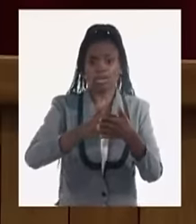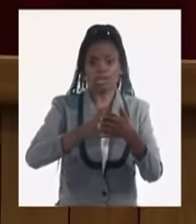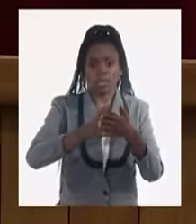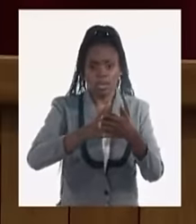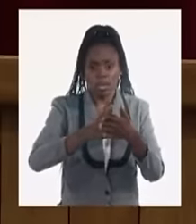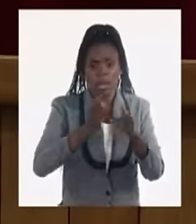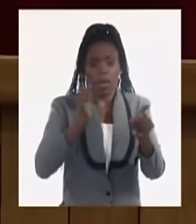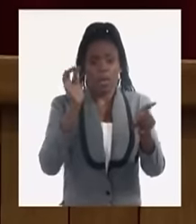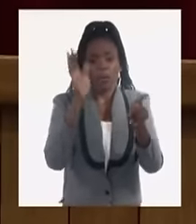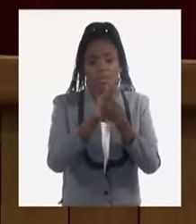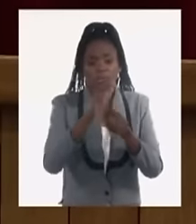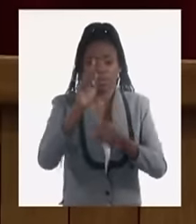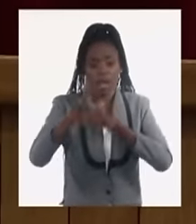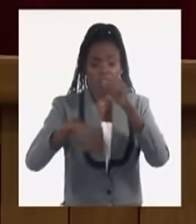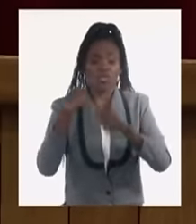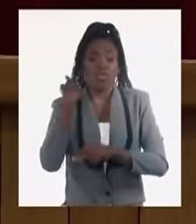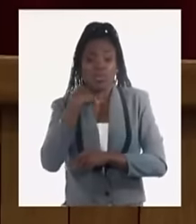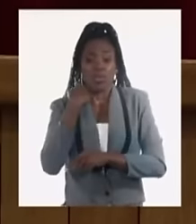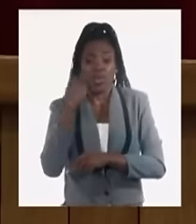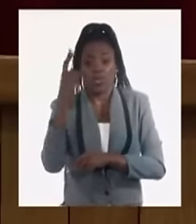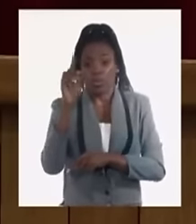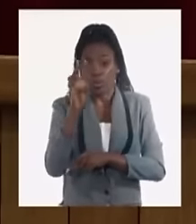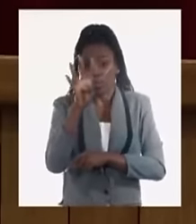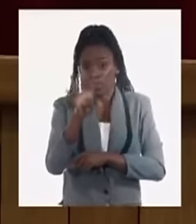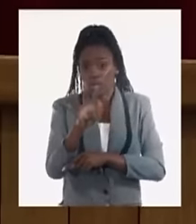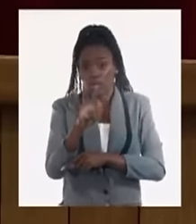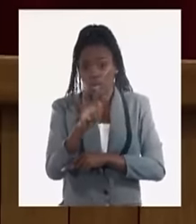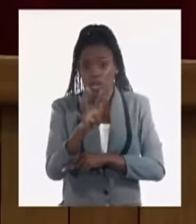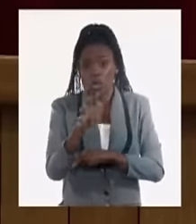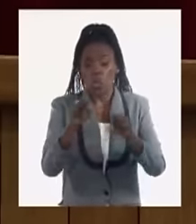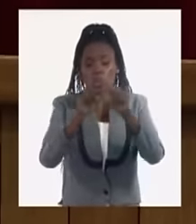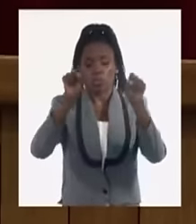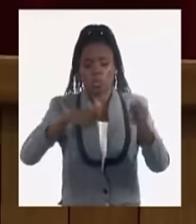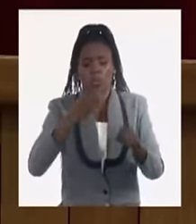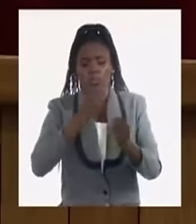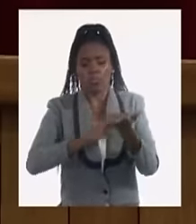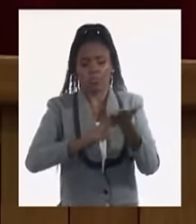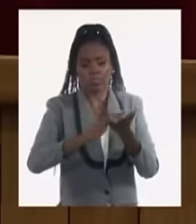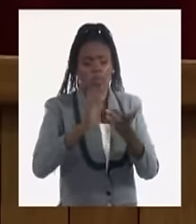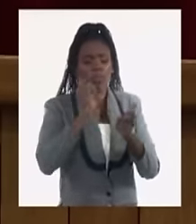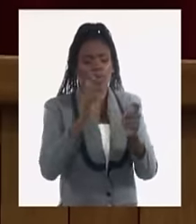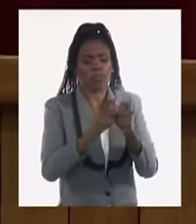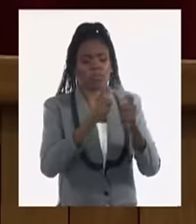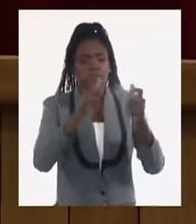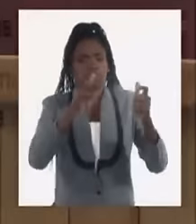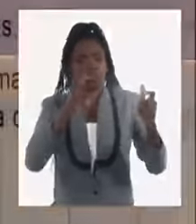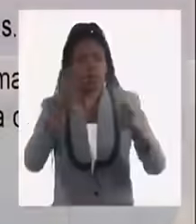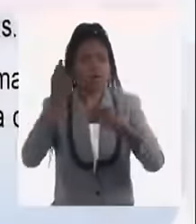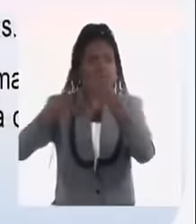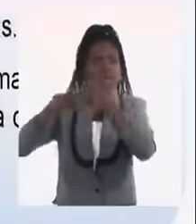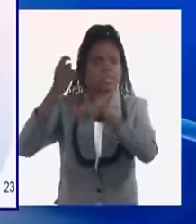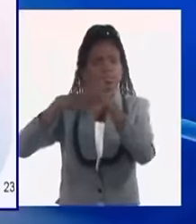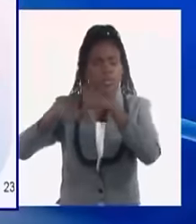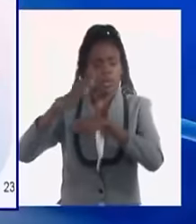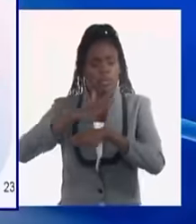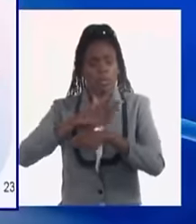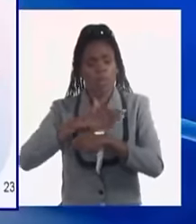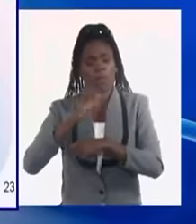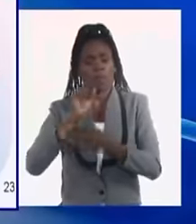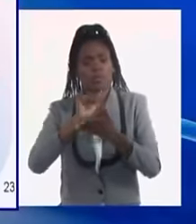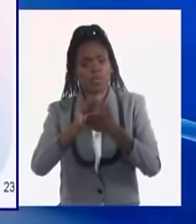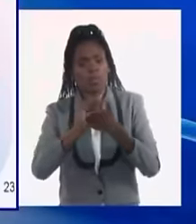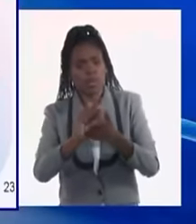arrancar el 2024 con un sistema que nos permite incrementar las exportaciones de bienes y servicios.